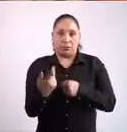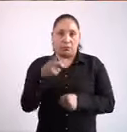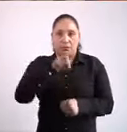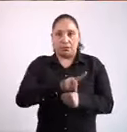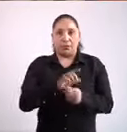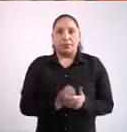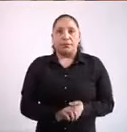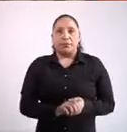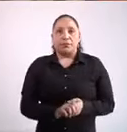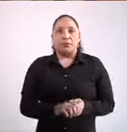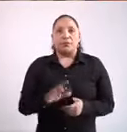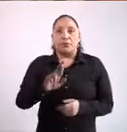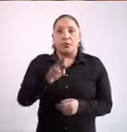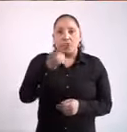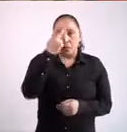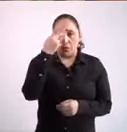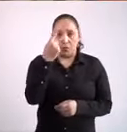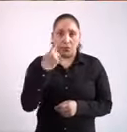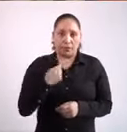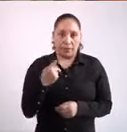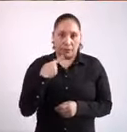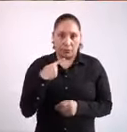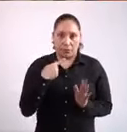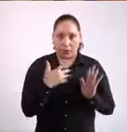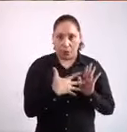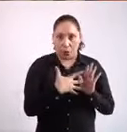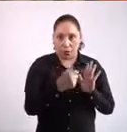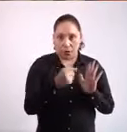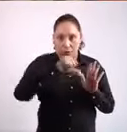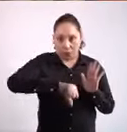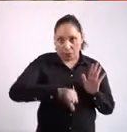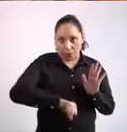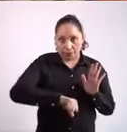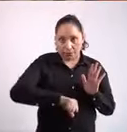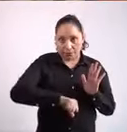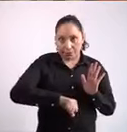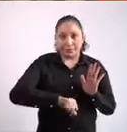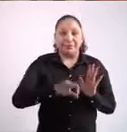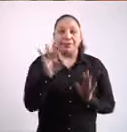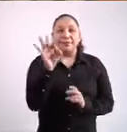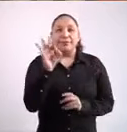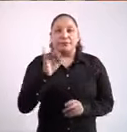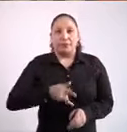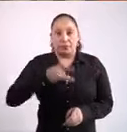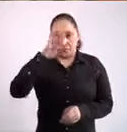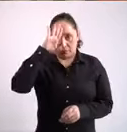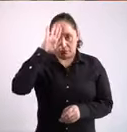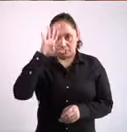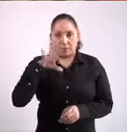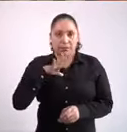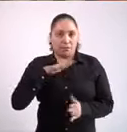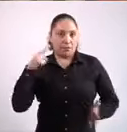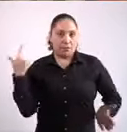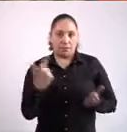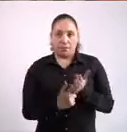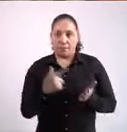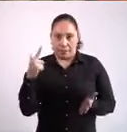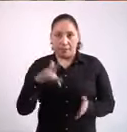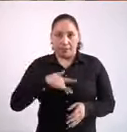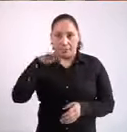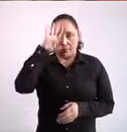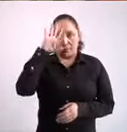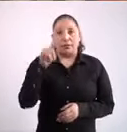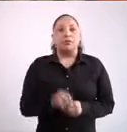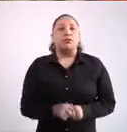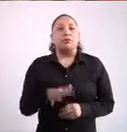siguientes días. Les recuerdo que una persona que se contagia hoy, si llegara a tener síntomas de mucha gravedad,